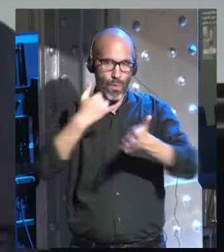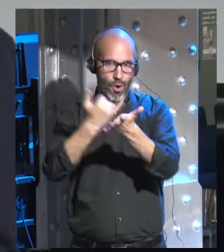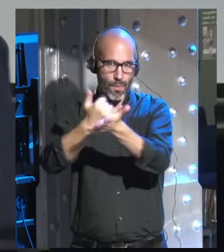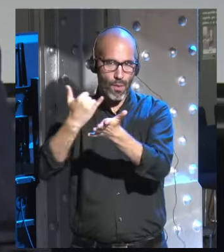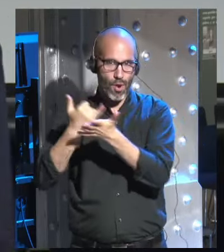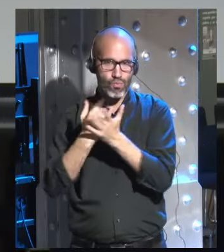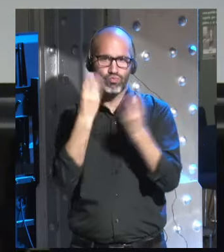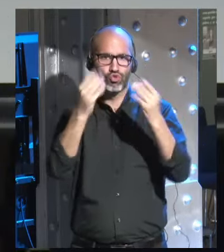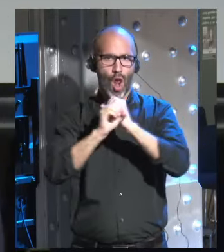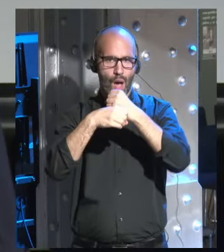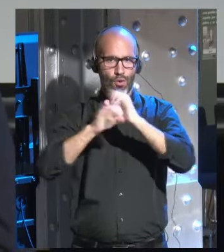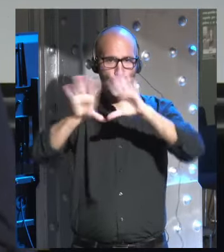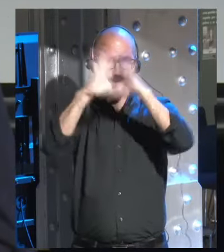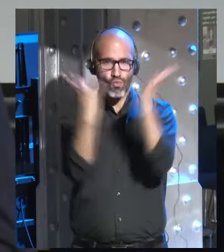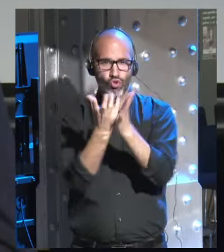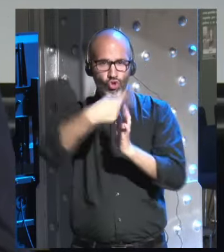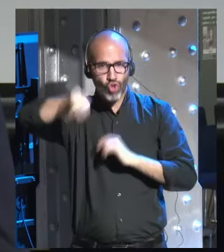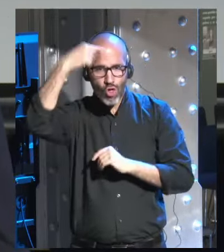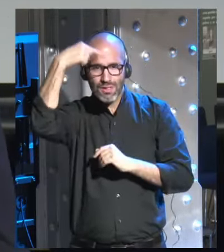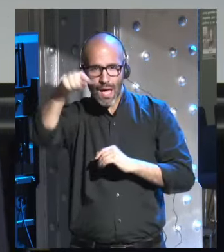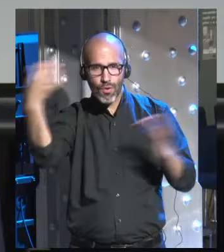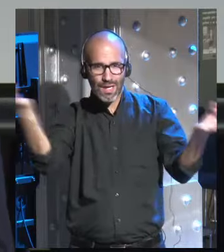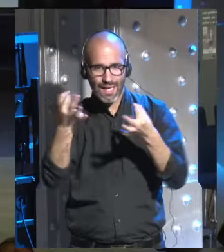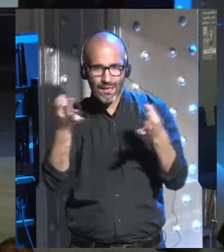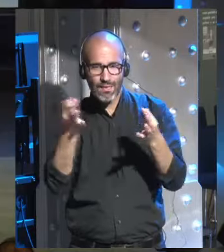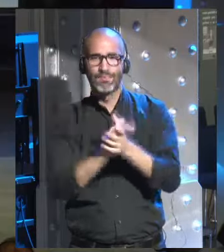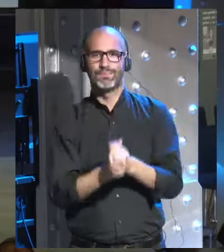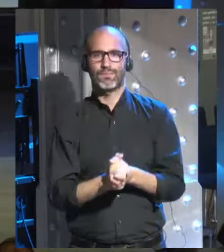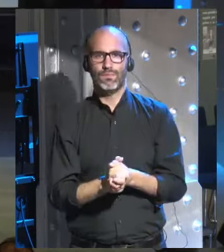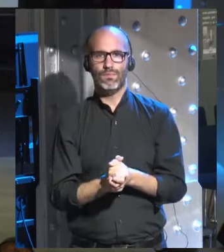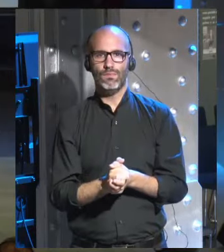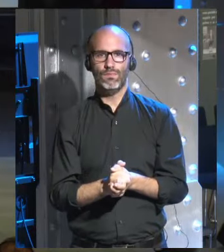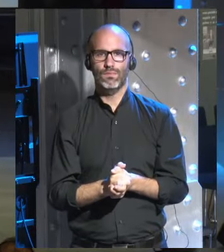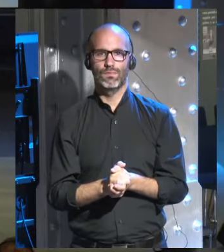en muchos laboratorios del mundo, sabemos cómo